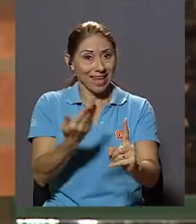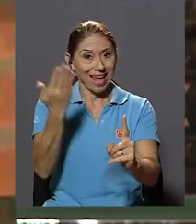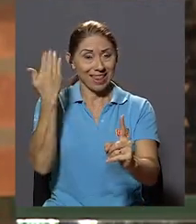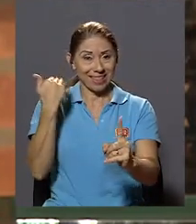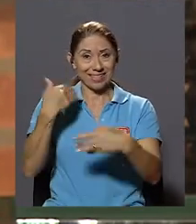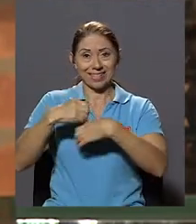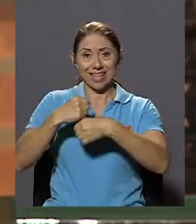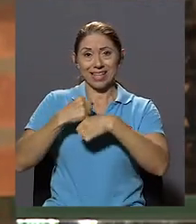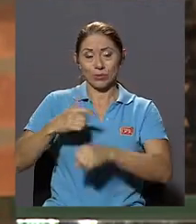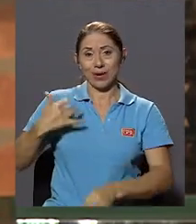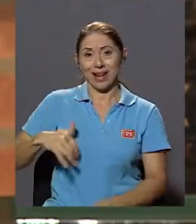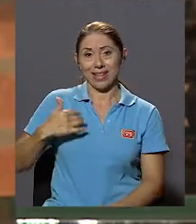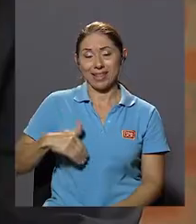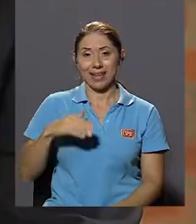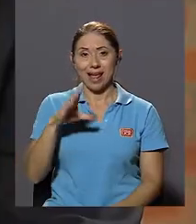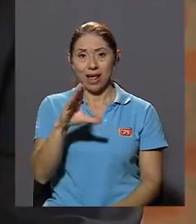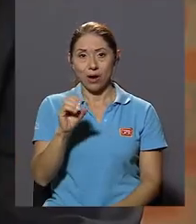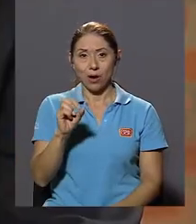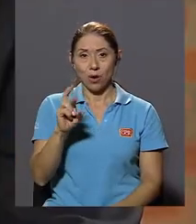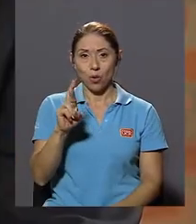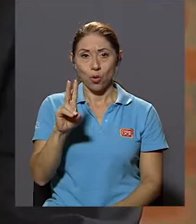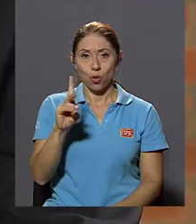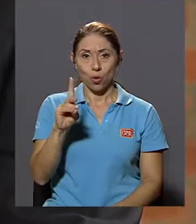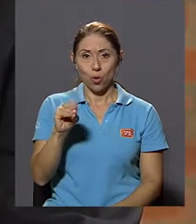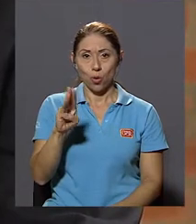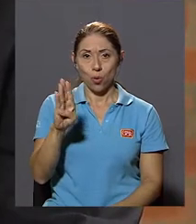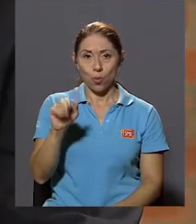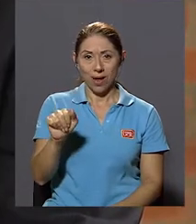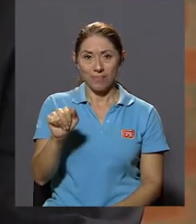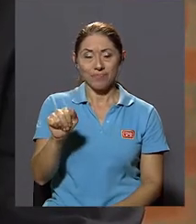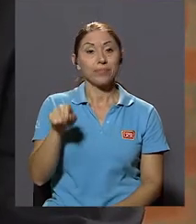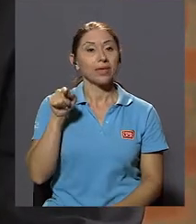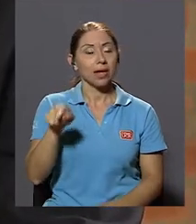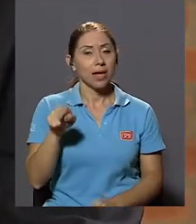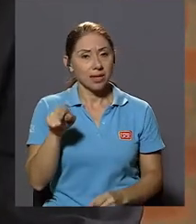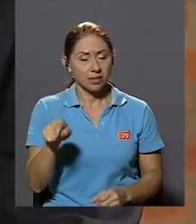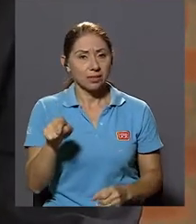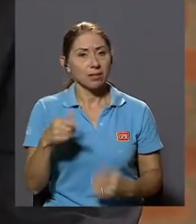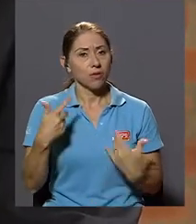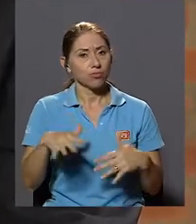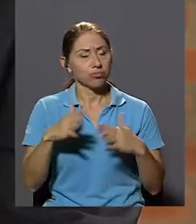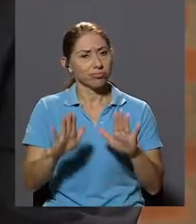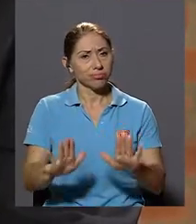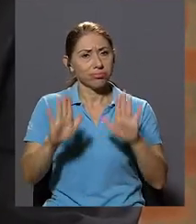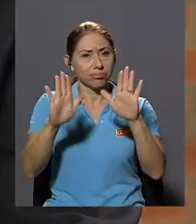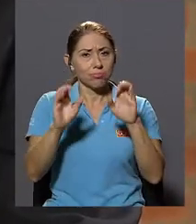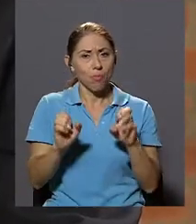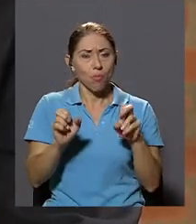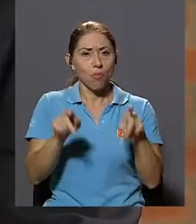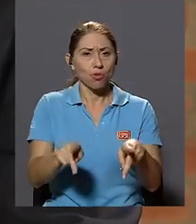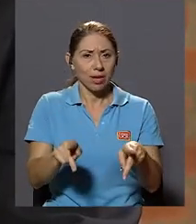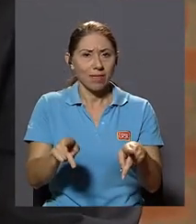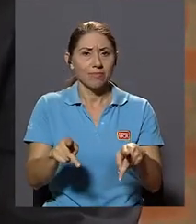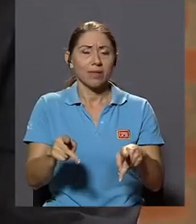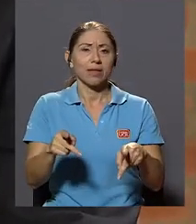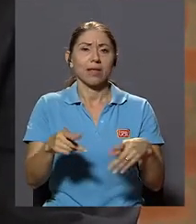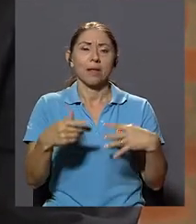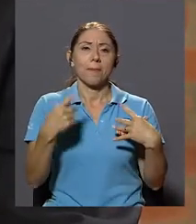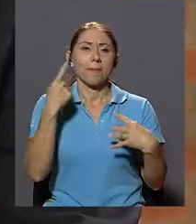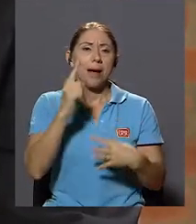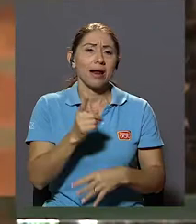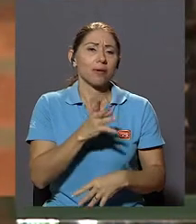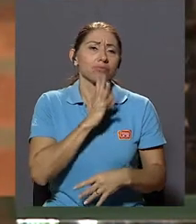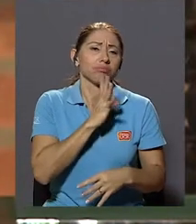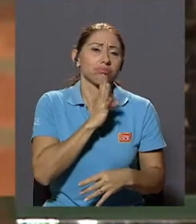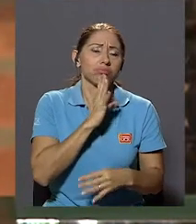en Córdoba, Argentina Y esta fue una extraordinaria oportunidad Para discutir con una cantidad